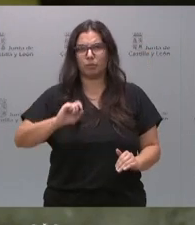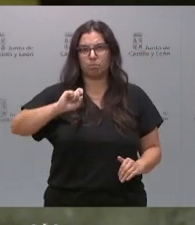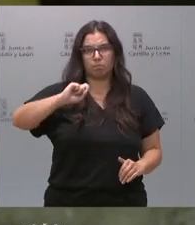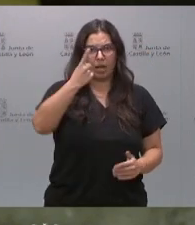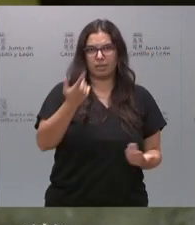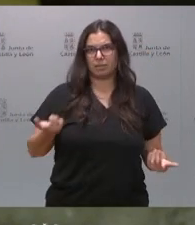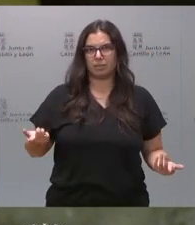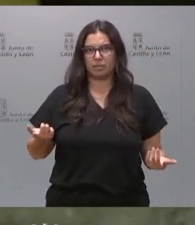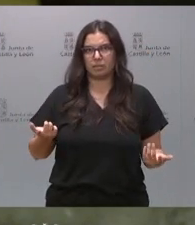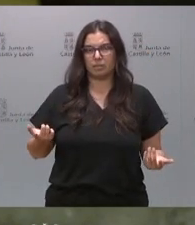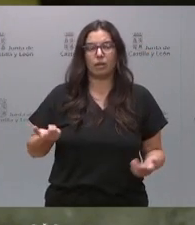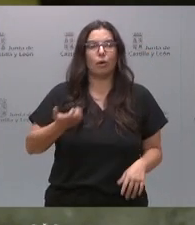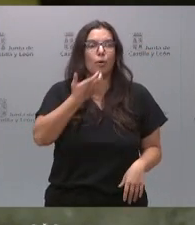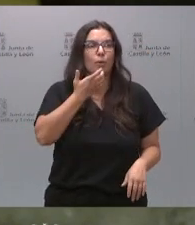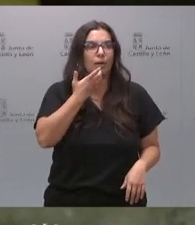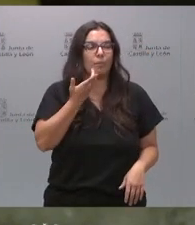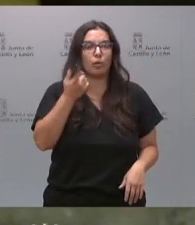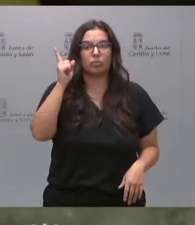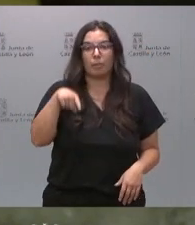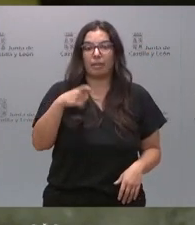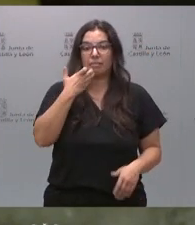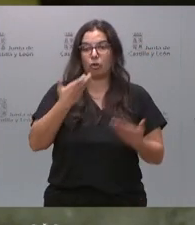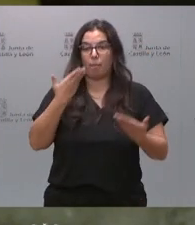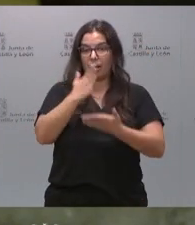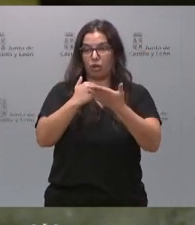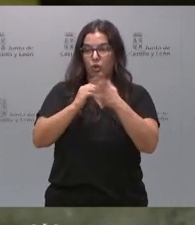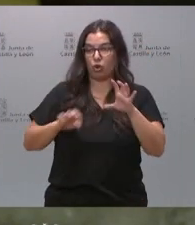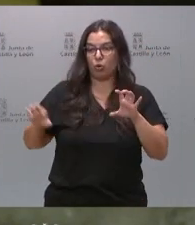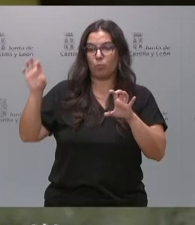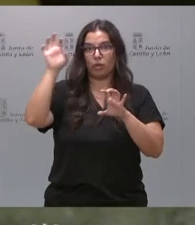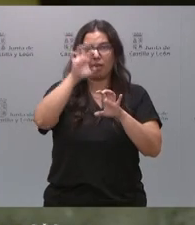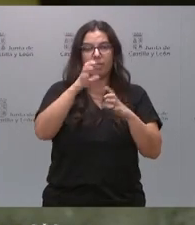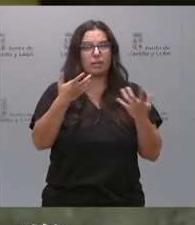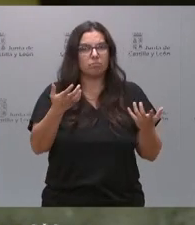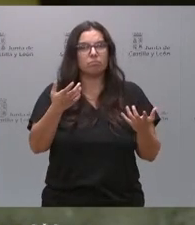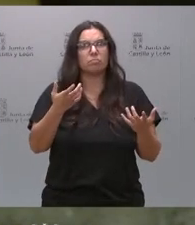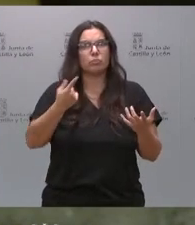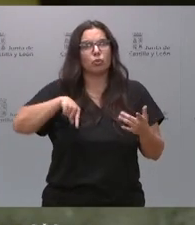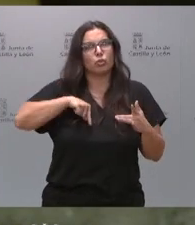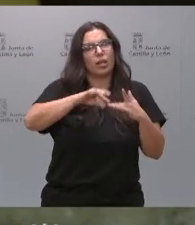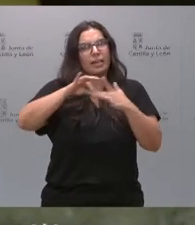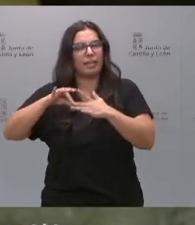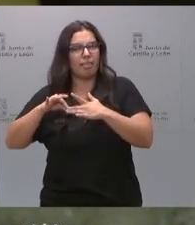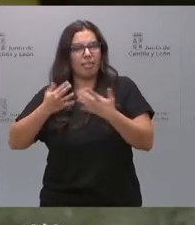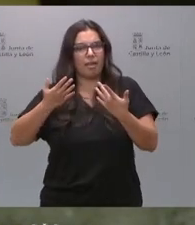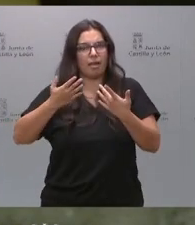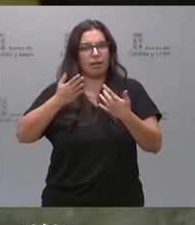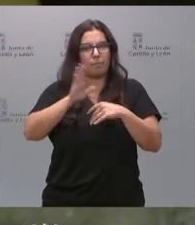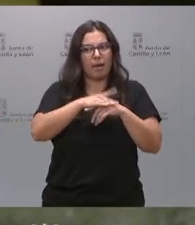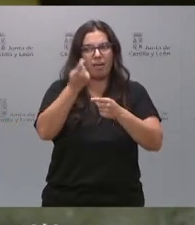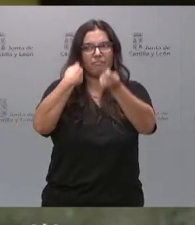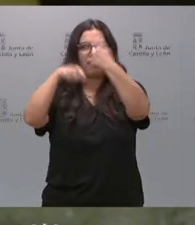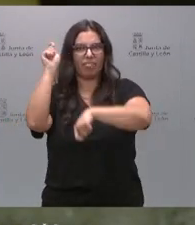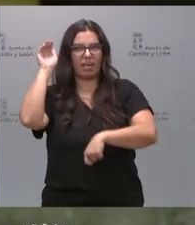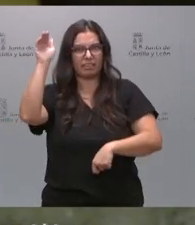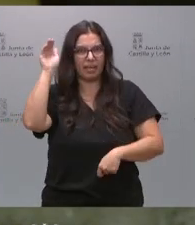la media de España o somos una de las comunidades autónomas que está en la cabeza de los puestos de las exportaciones